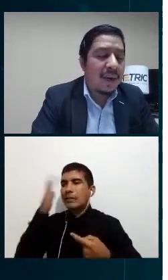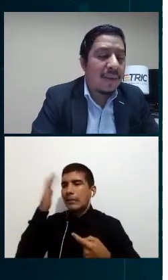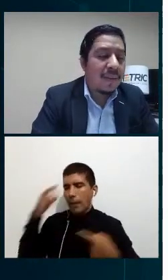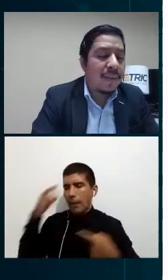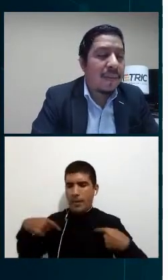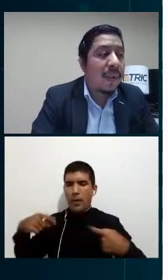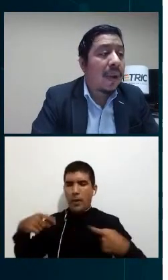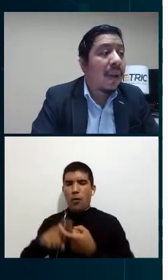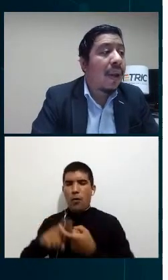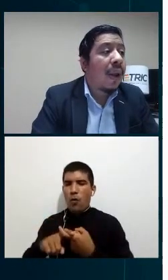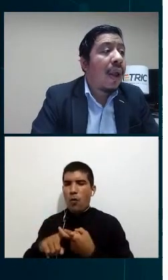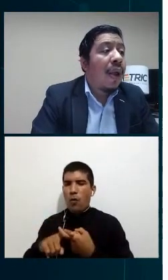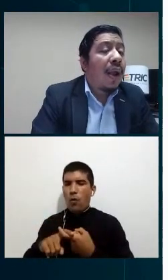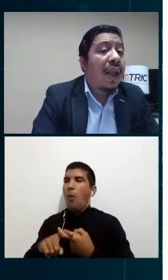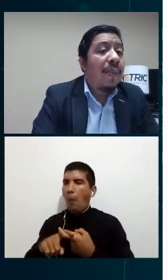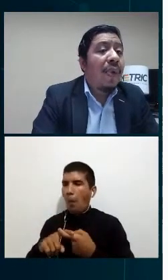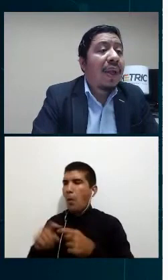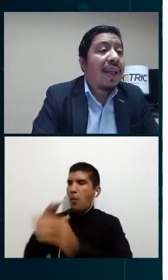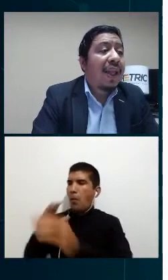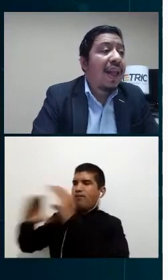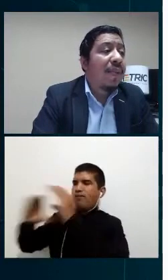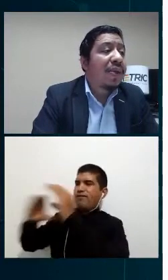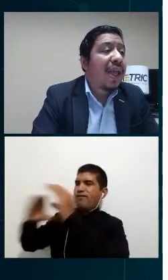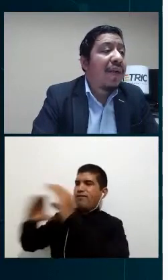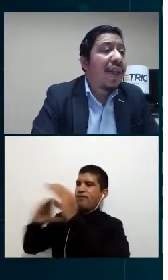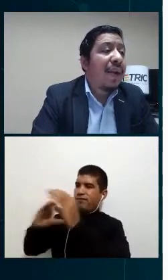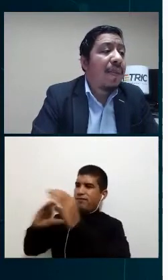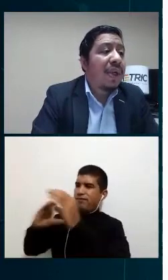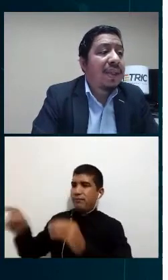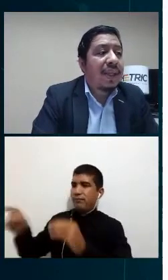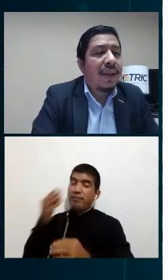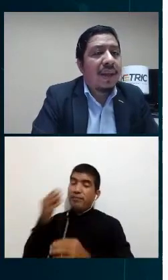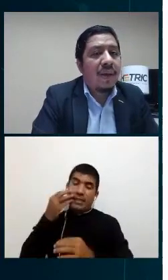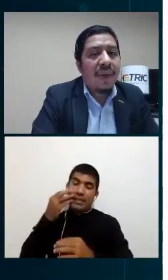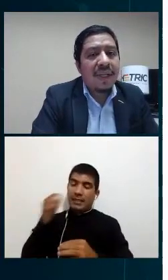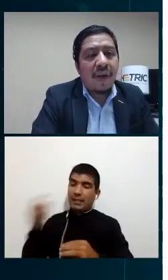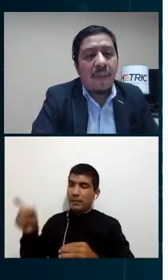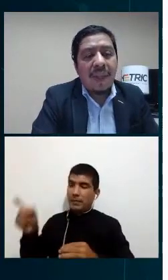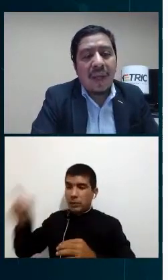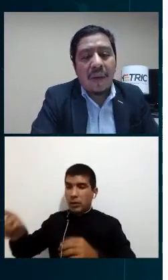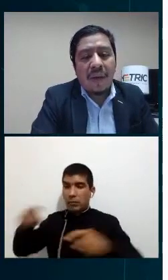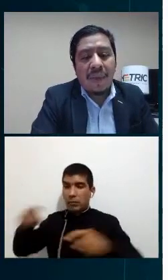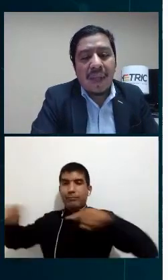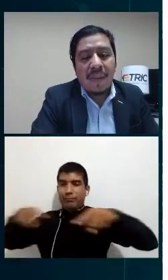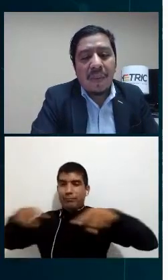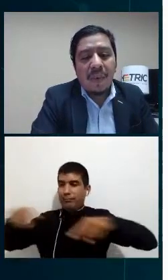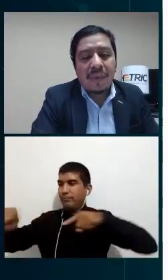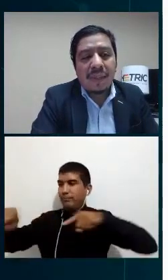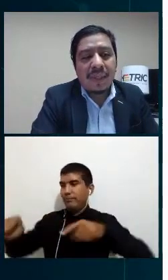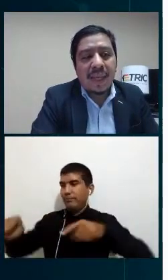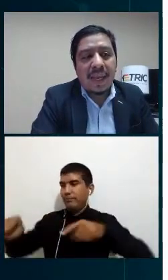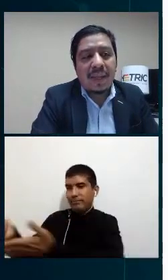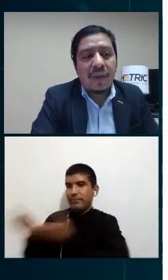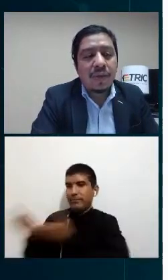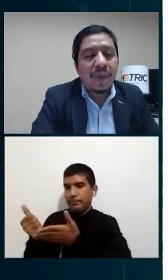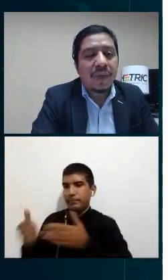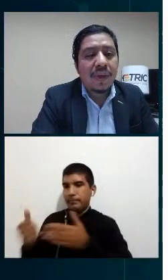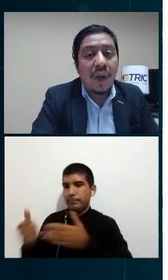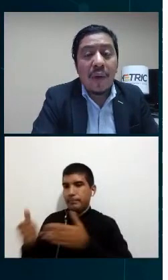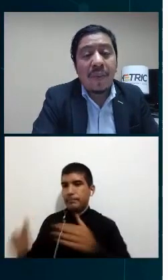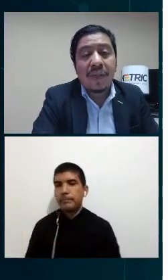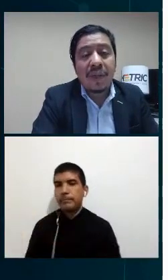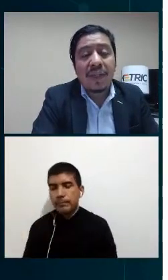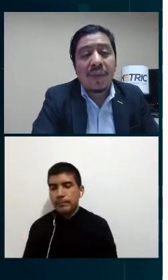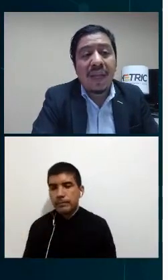poder atender ¿qué teníamos que evitar? pues como les había comentado evitamos que dos